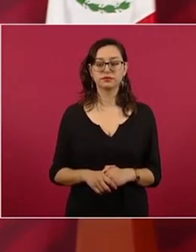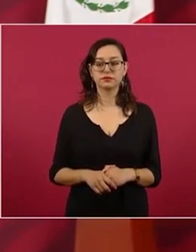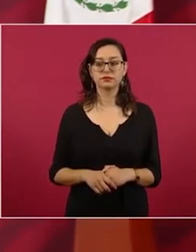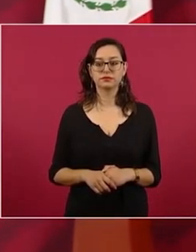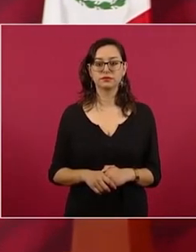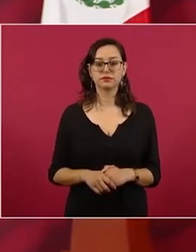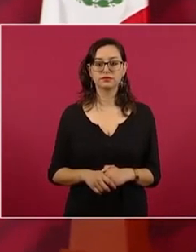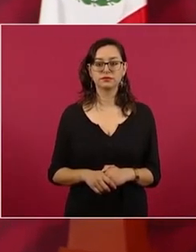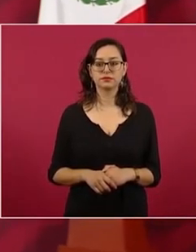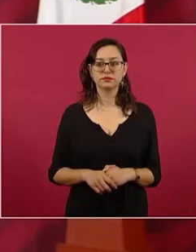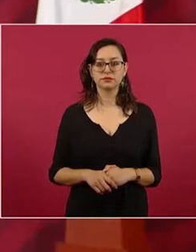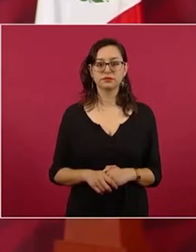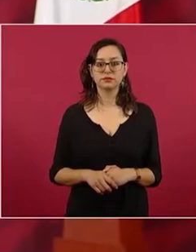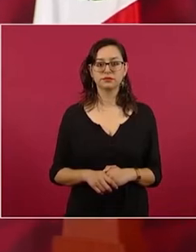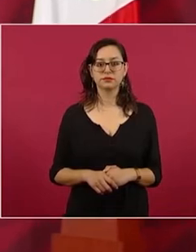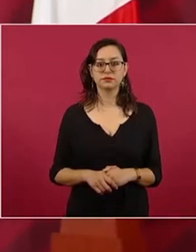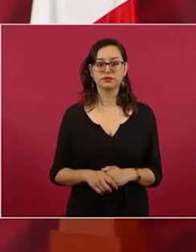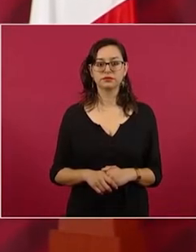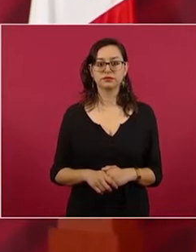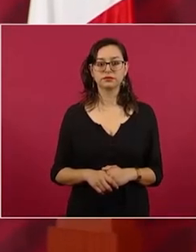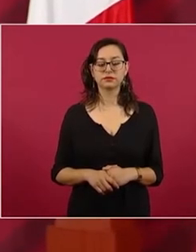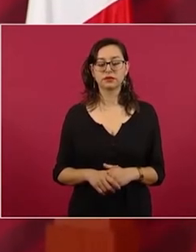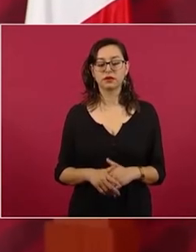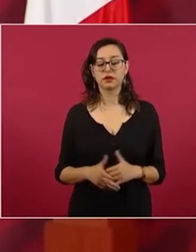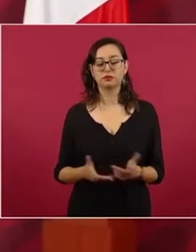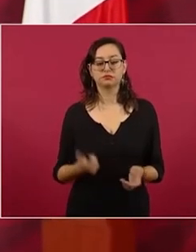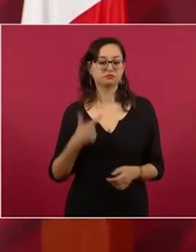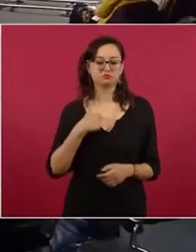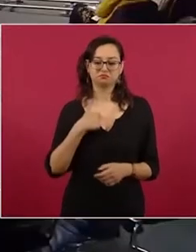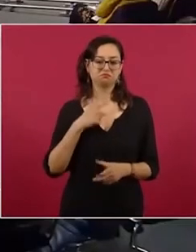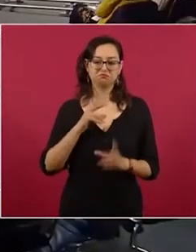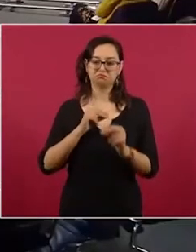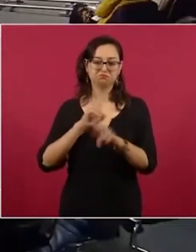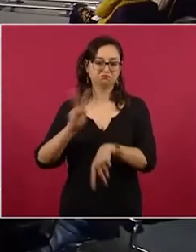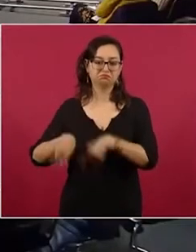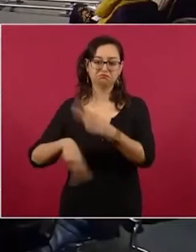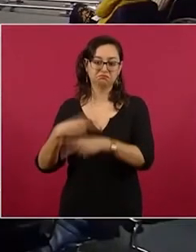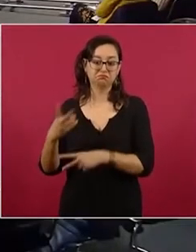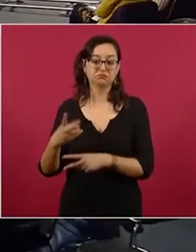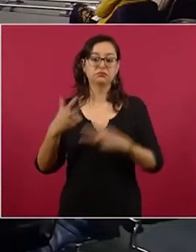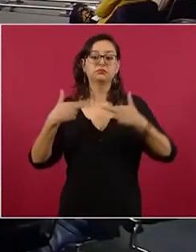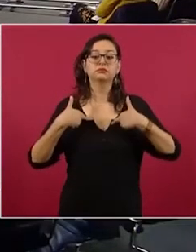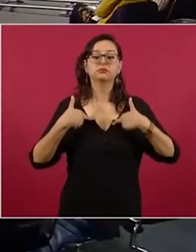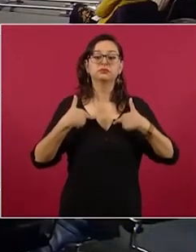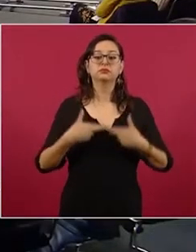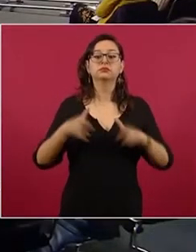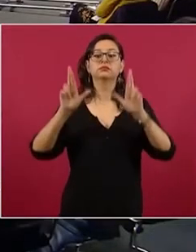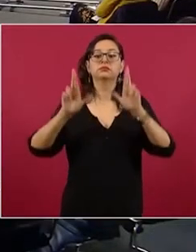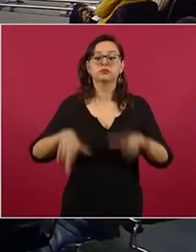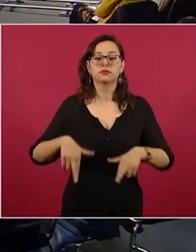me va a representar Genaro